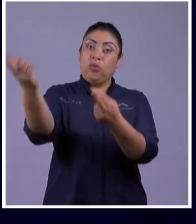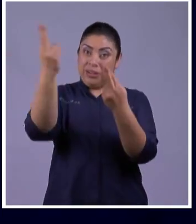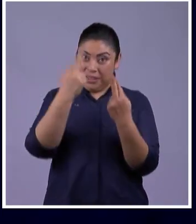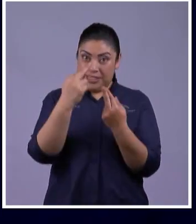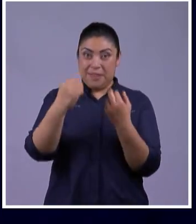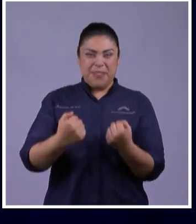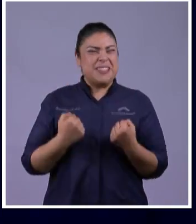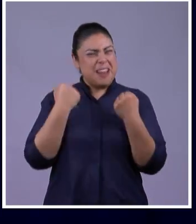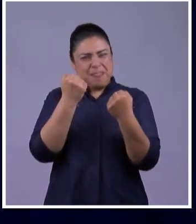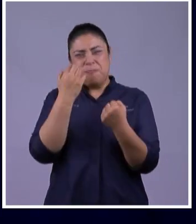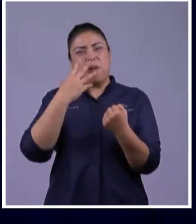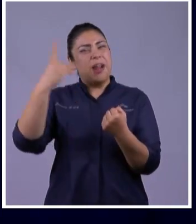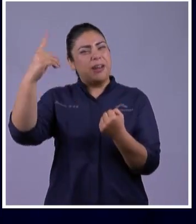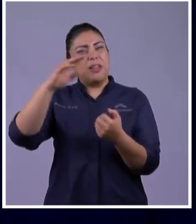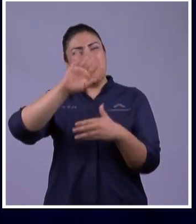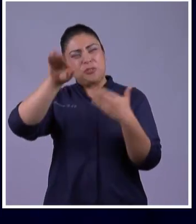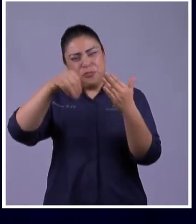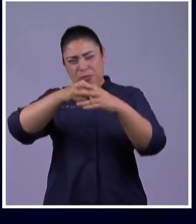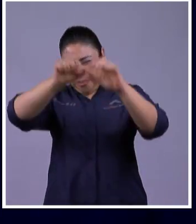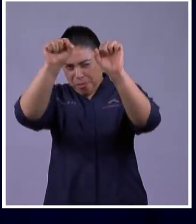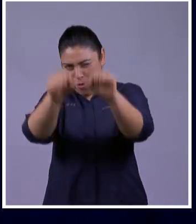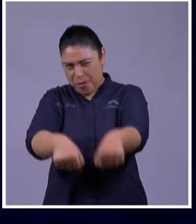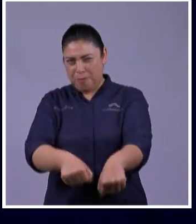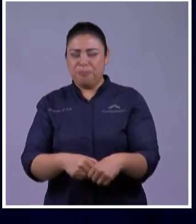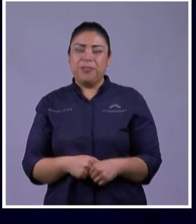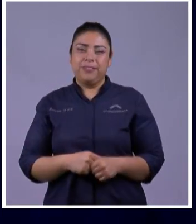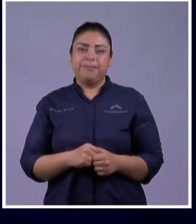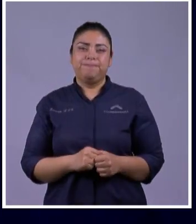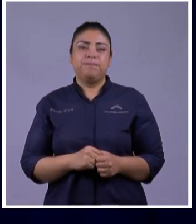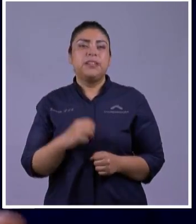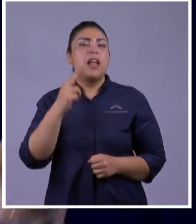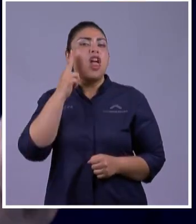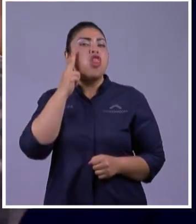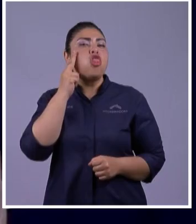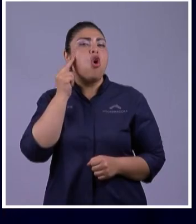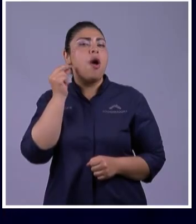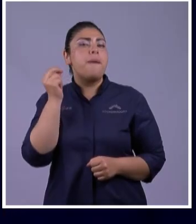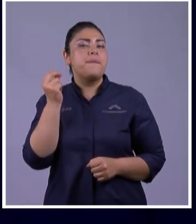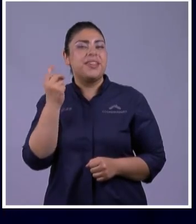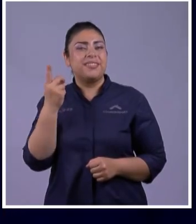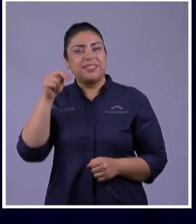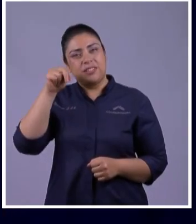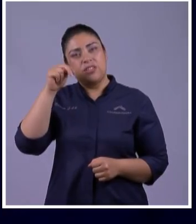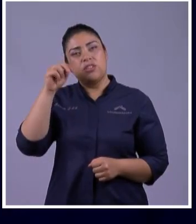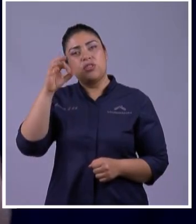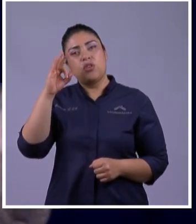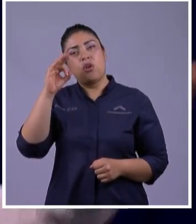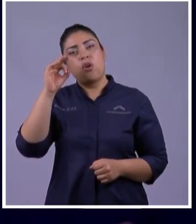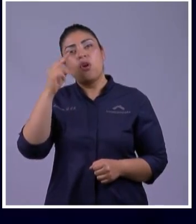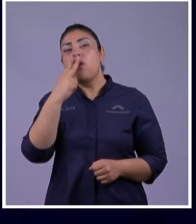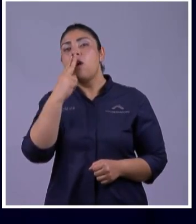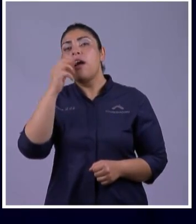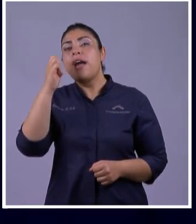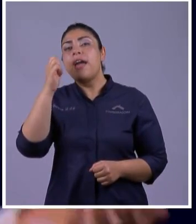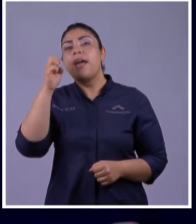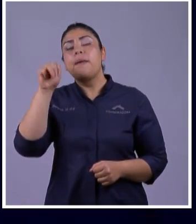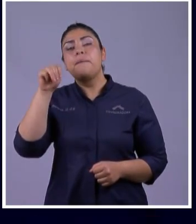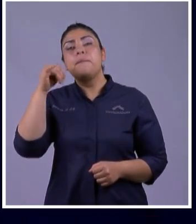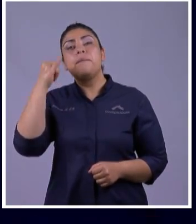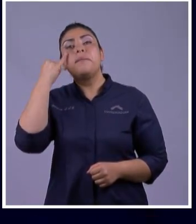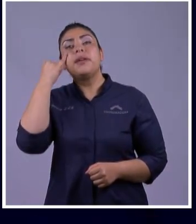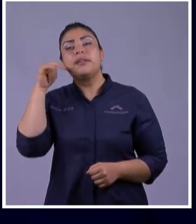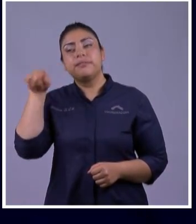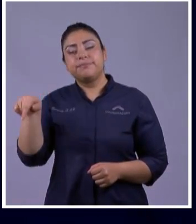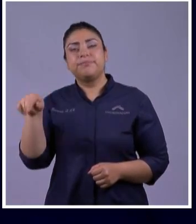fuerzas Noemí Noemí quedó Viuda Le dice a las nueras Miren Por favor Váyanse No tengo hijos Que